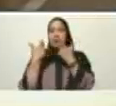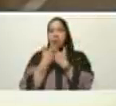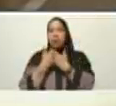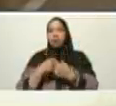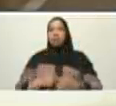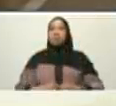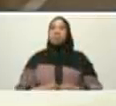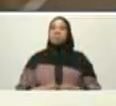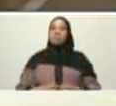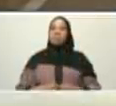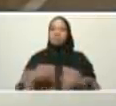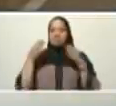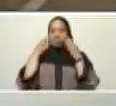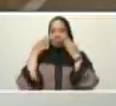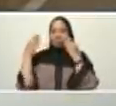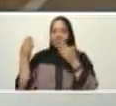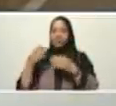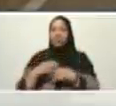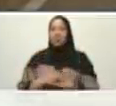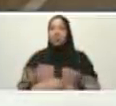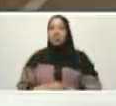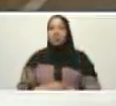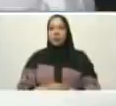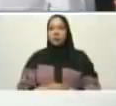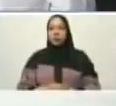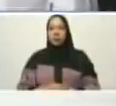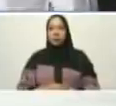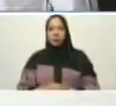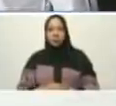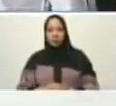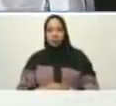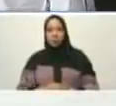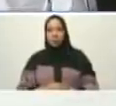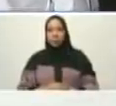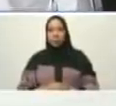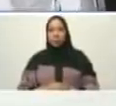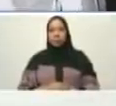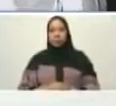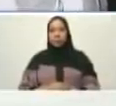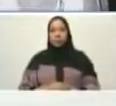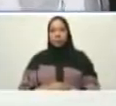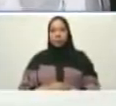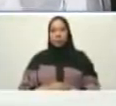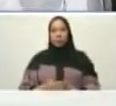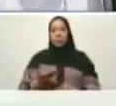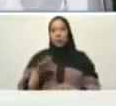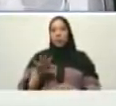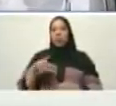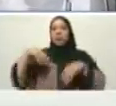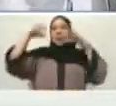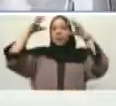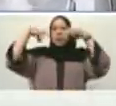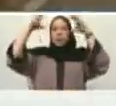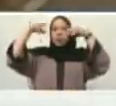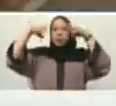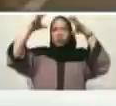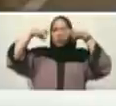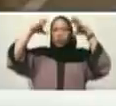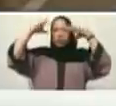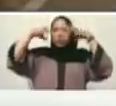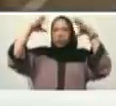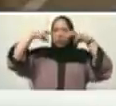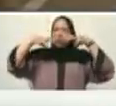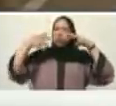ahí están pues ahí están parece que está lloviendo tienen